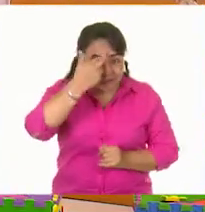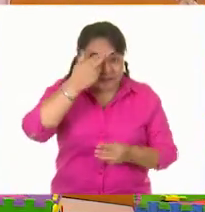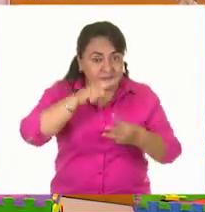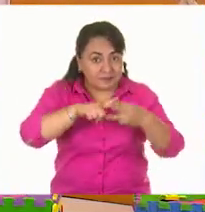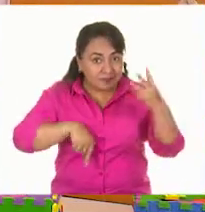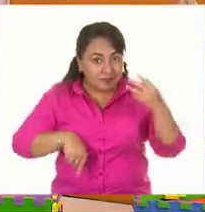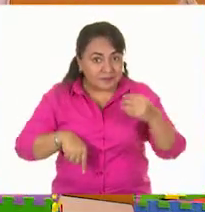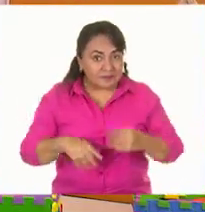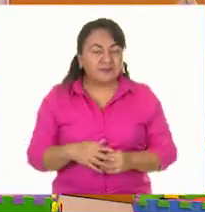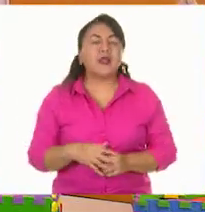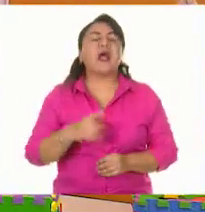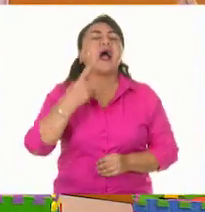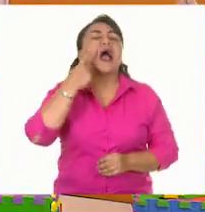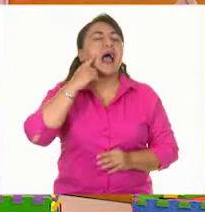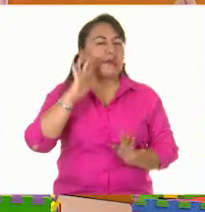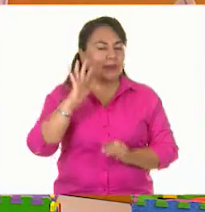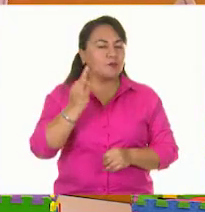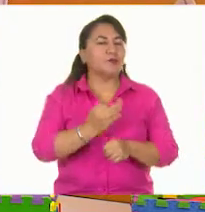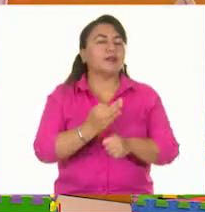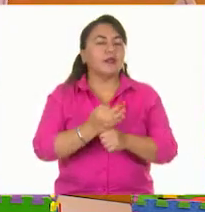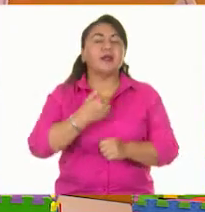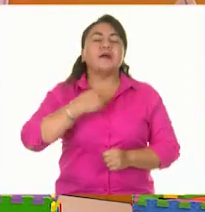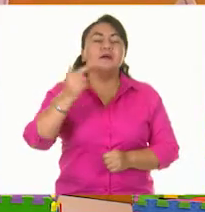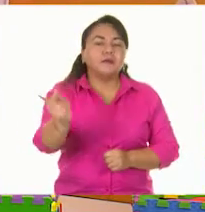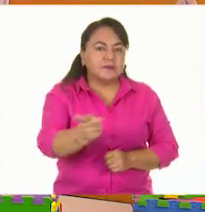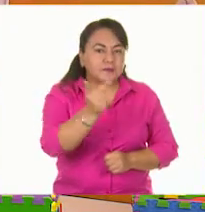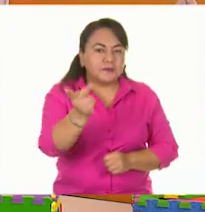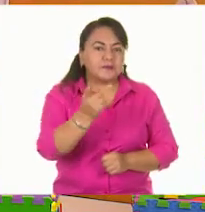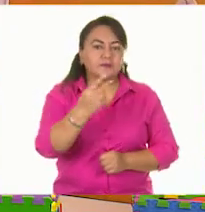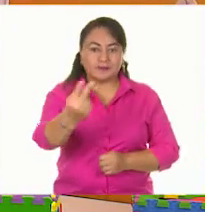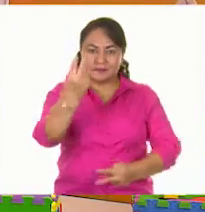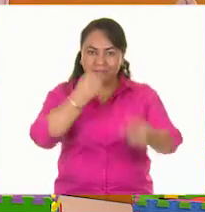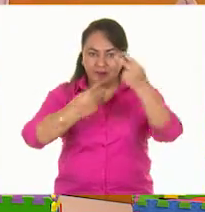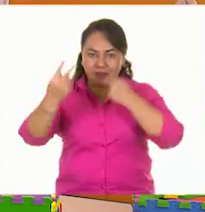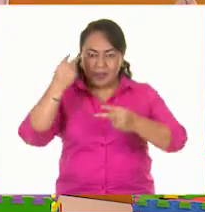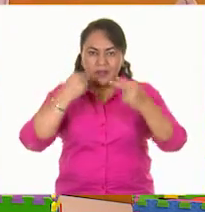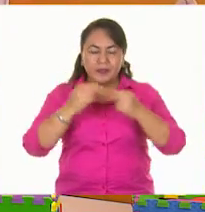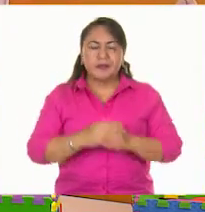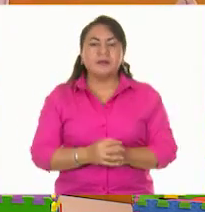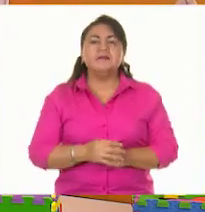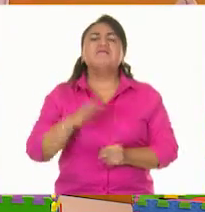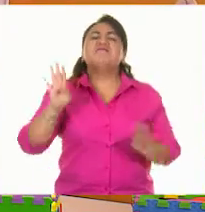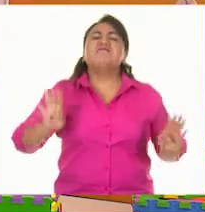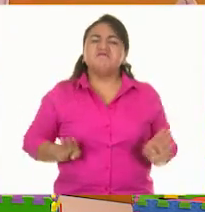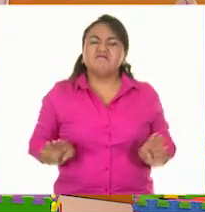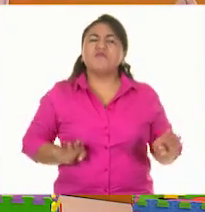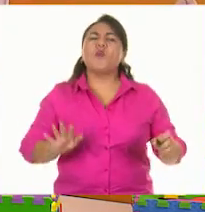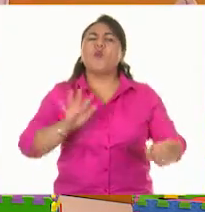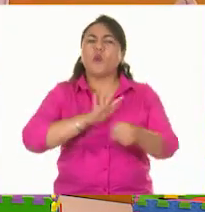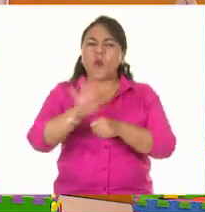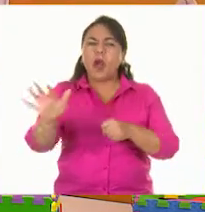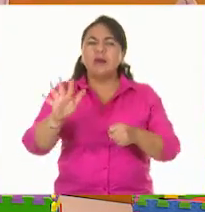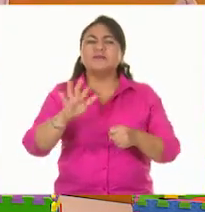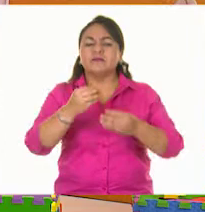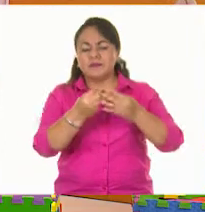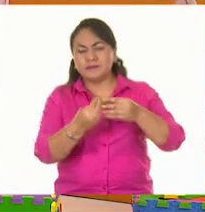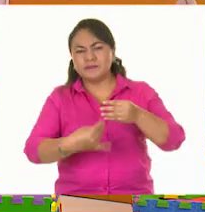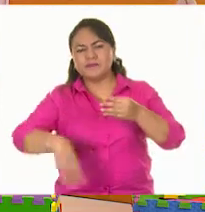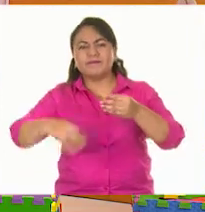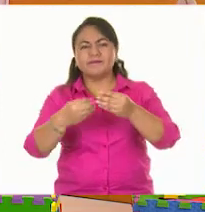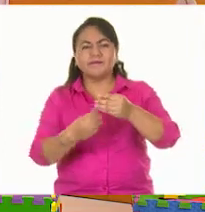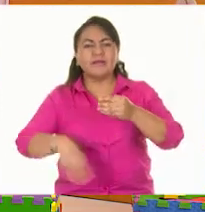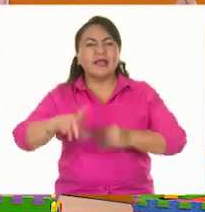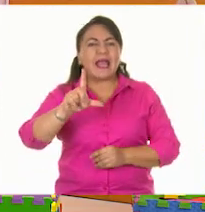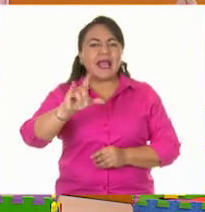características? A ver, vamos a ver. Yo les pregunto a ustedes que me están viendo qué características tienen los líquidos. A ver,